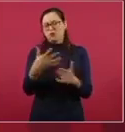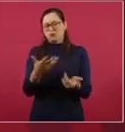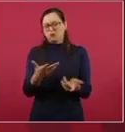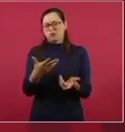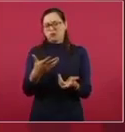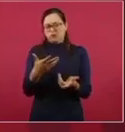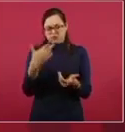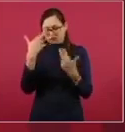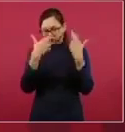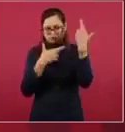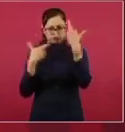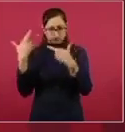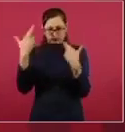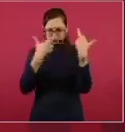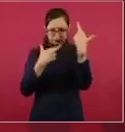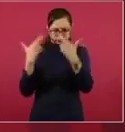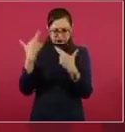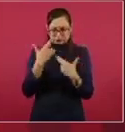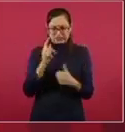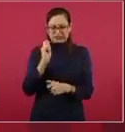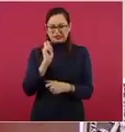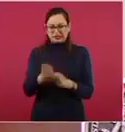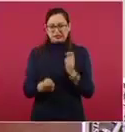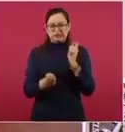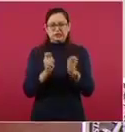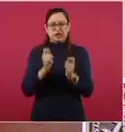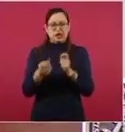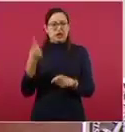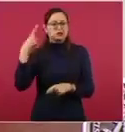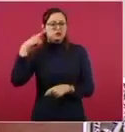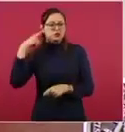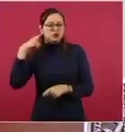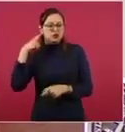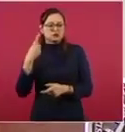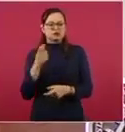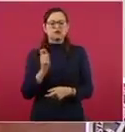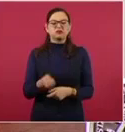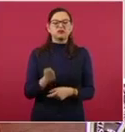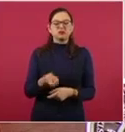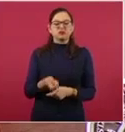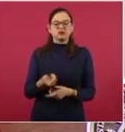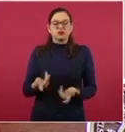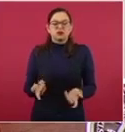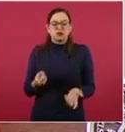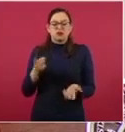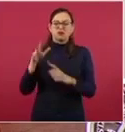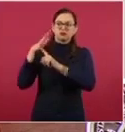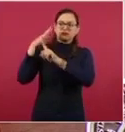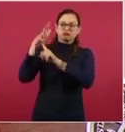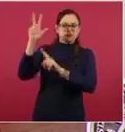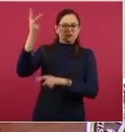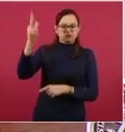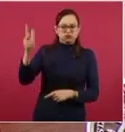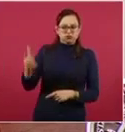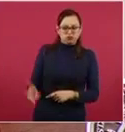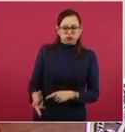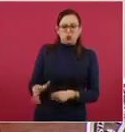para que se haga la investigación.